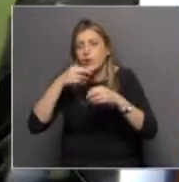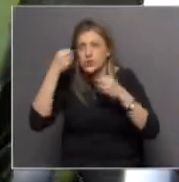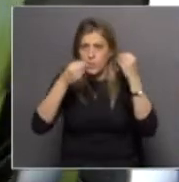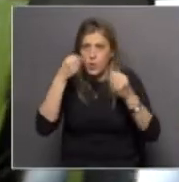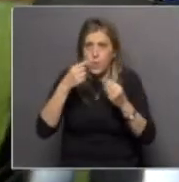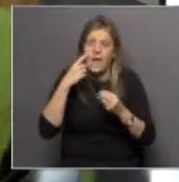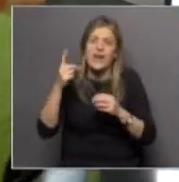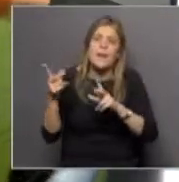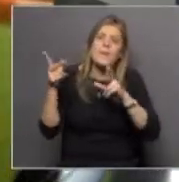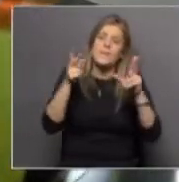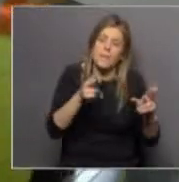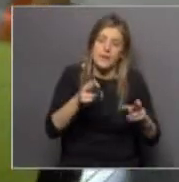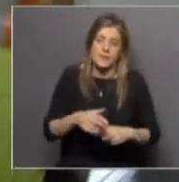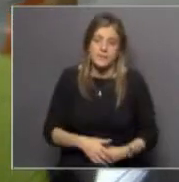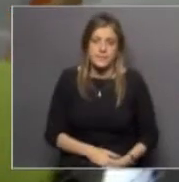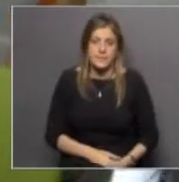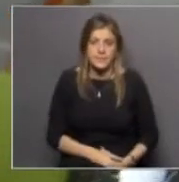a ver la primera parte del informe entonces